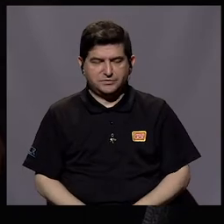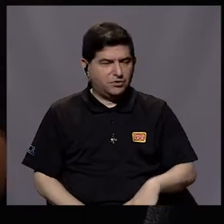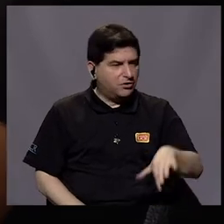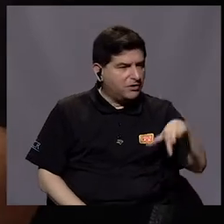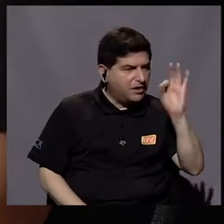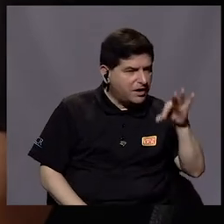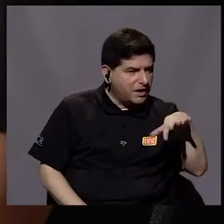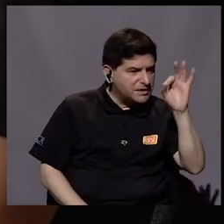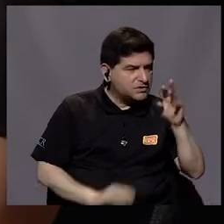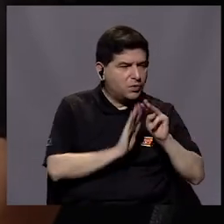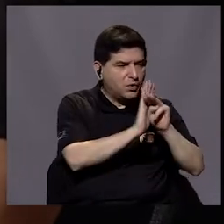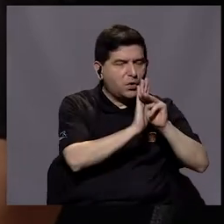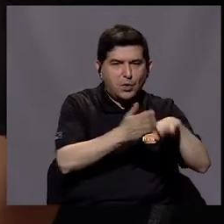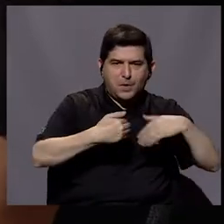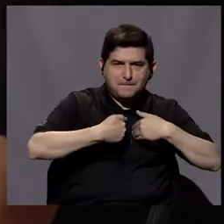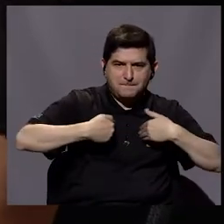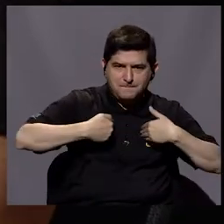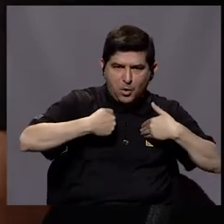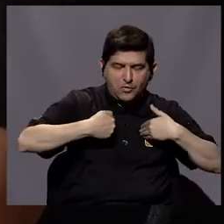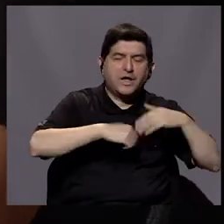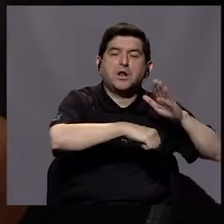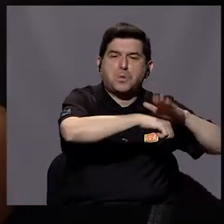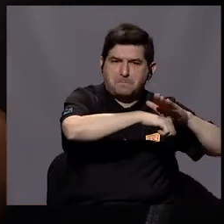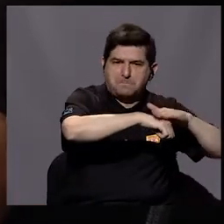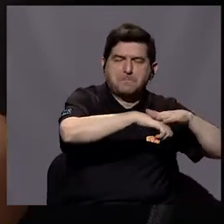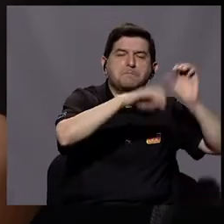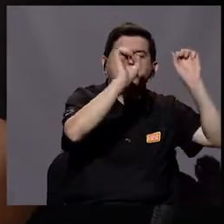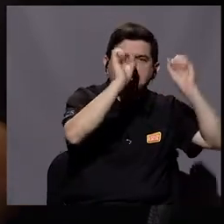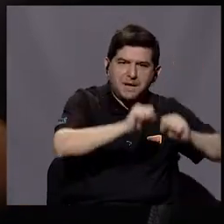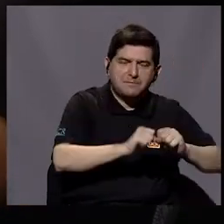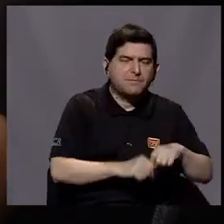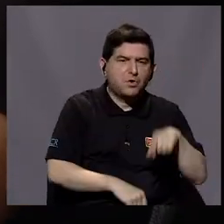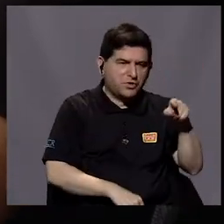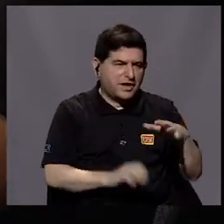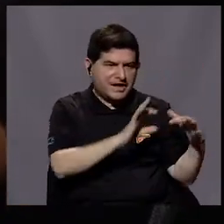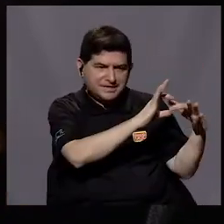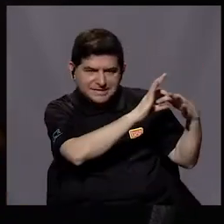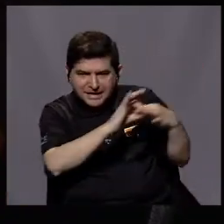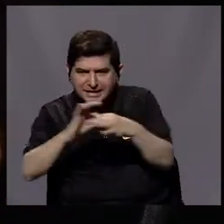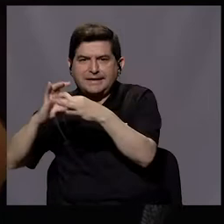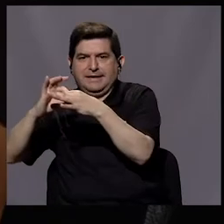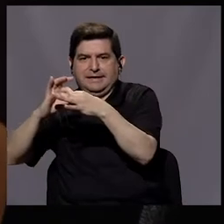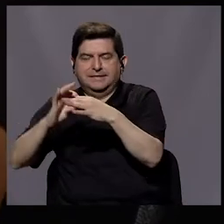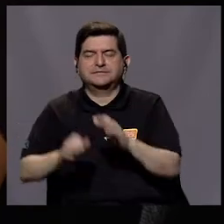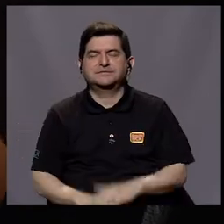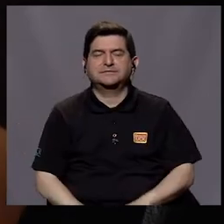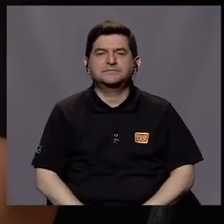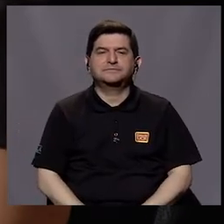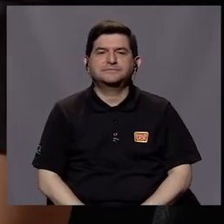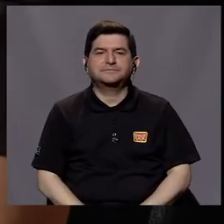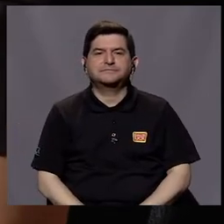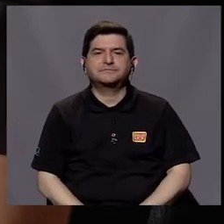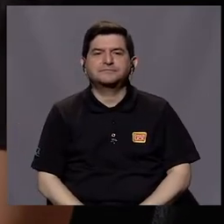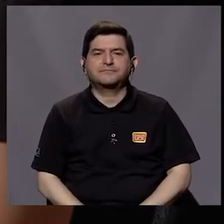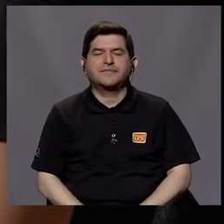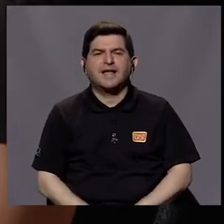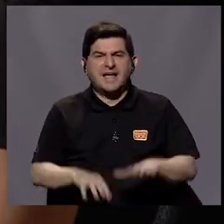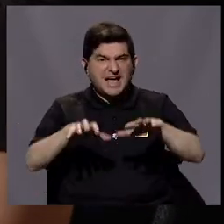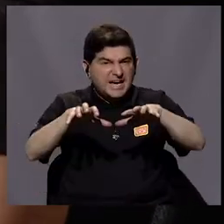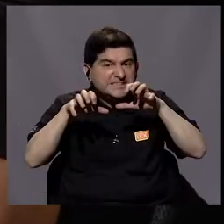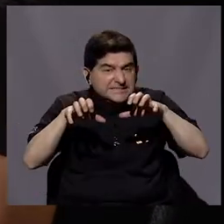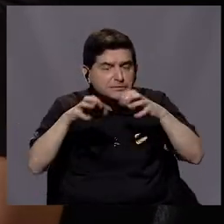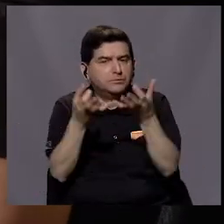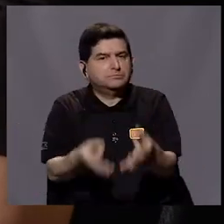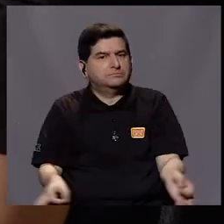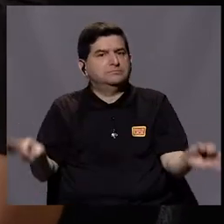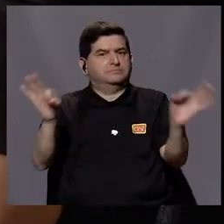porque escogemos modelos animales que nos permitan hacer esas conclusiones, ¿verdad? Entonces, el